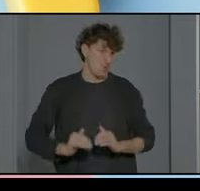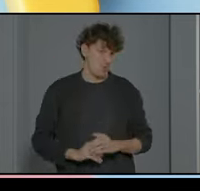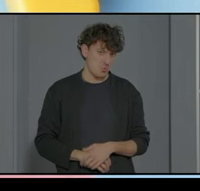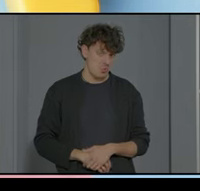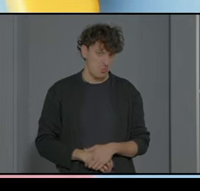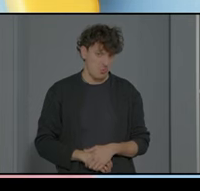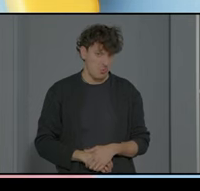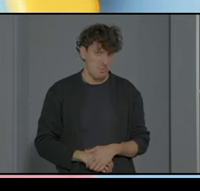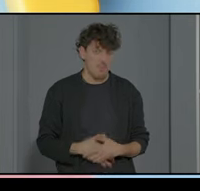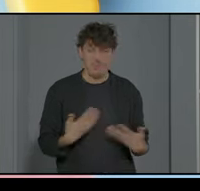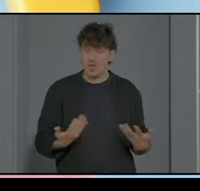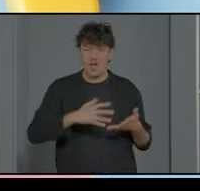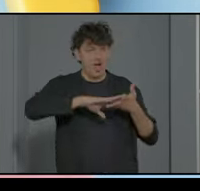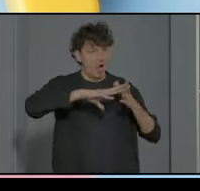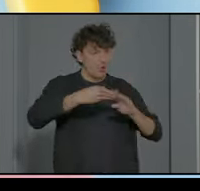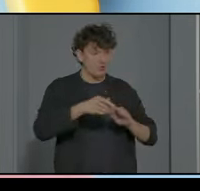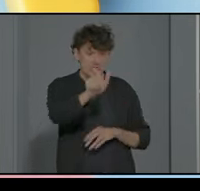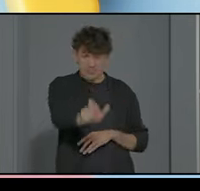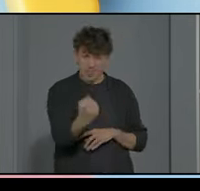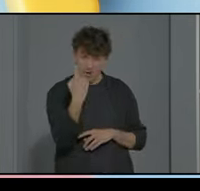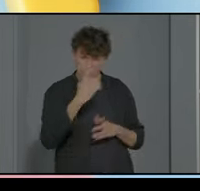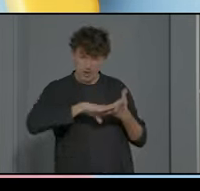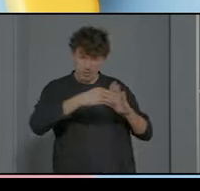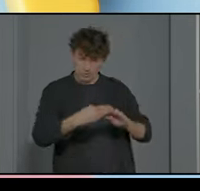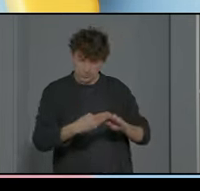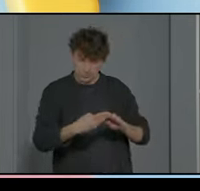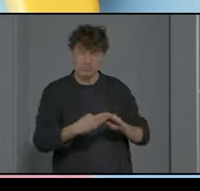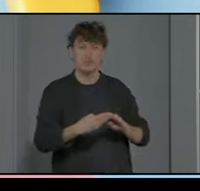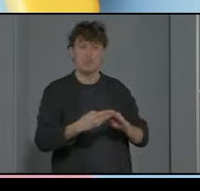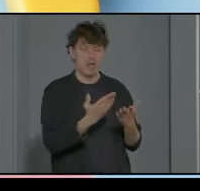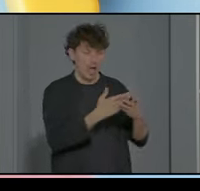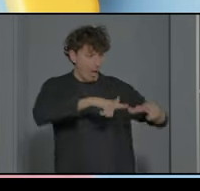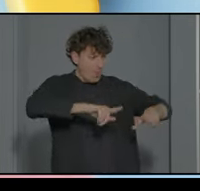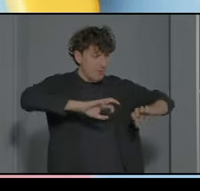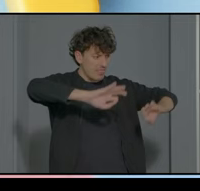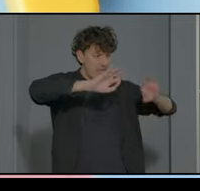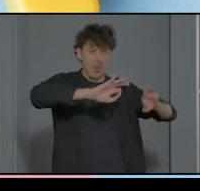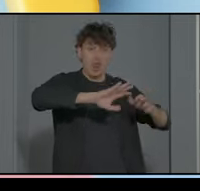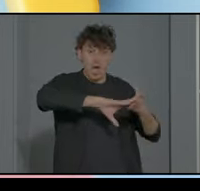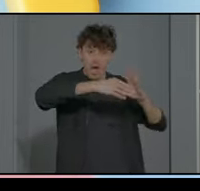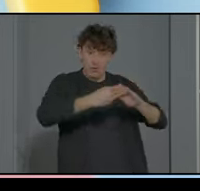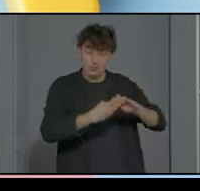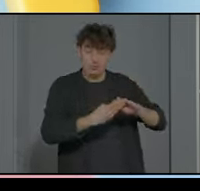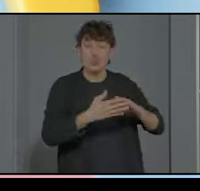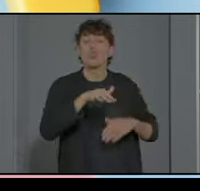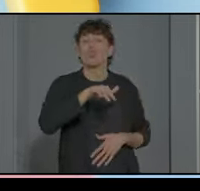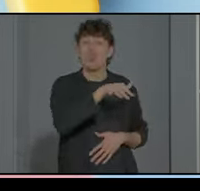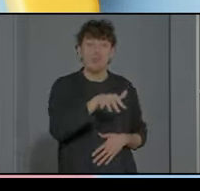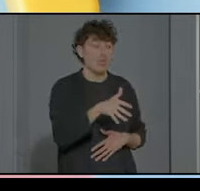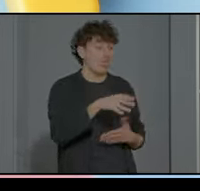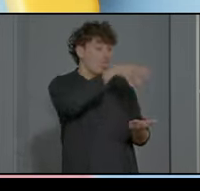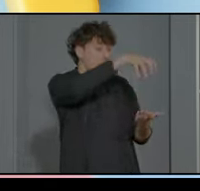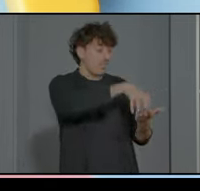todos estos ajustes al alumno por parte del aula de educación especial se van a realizar en el centro ordinario en las